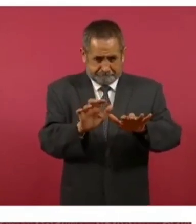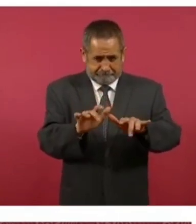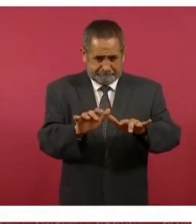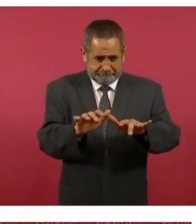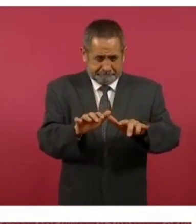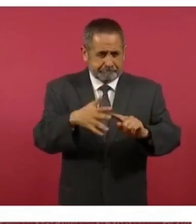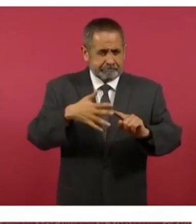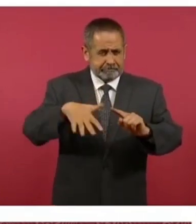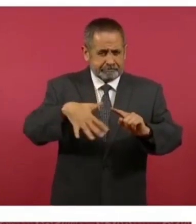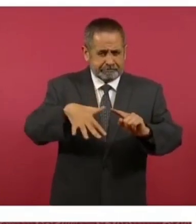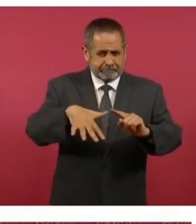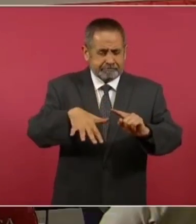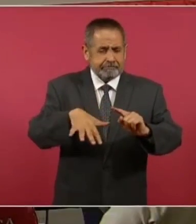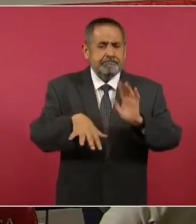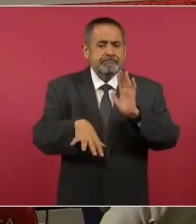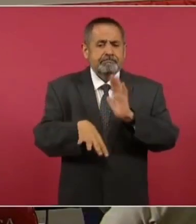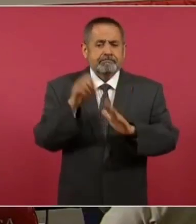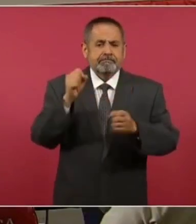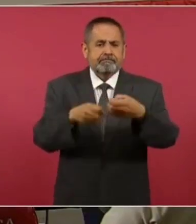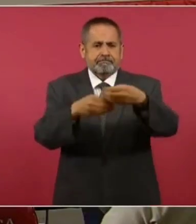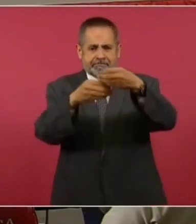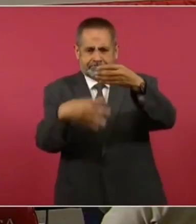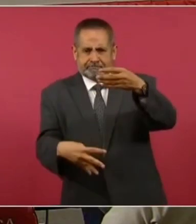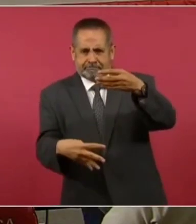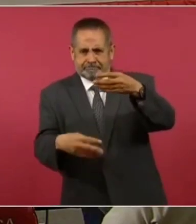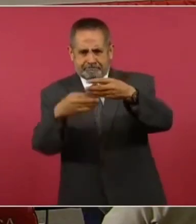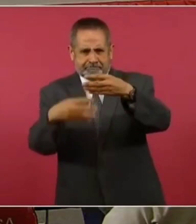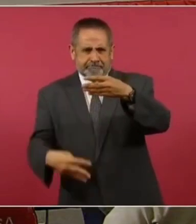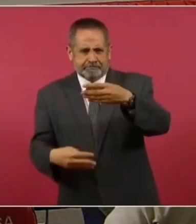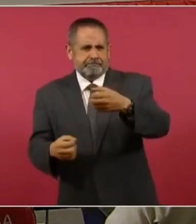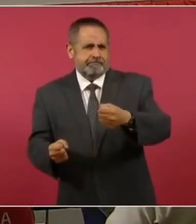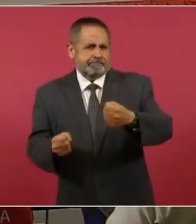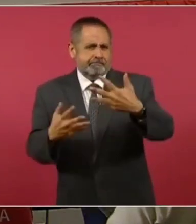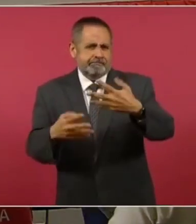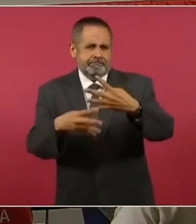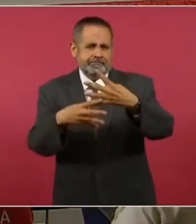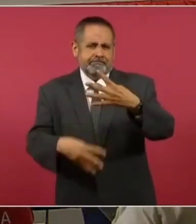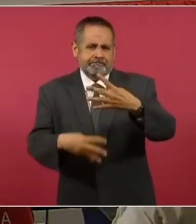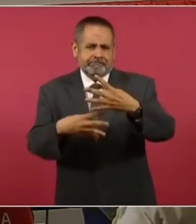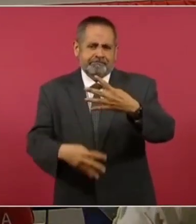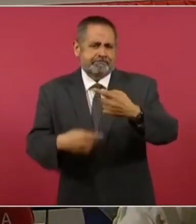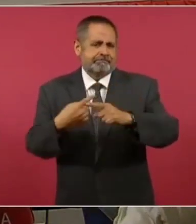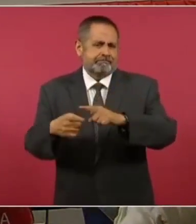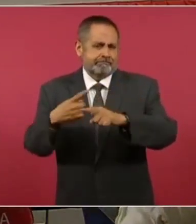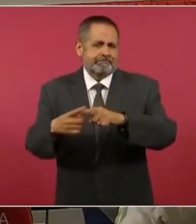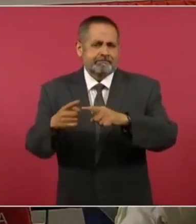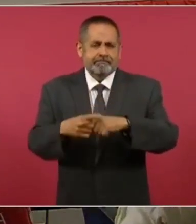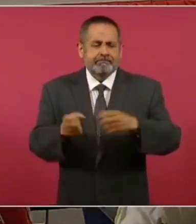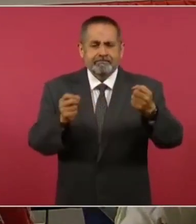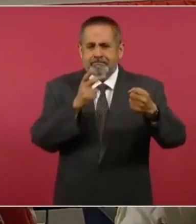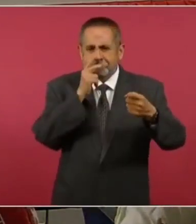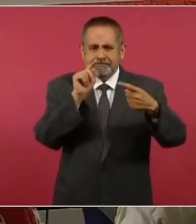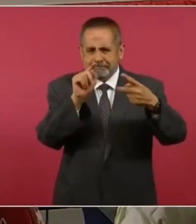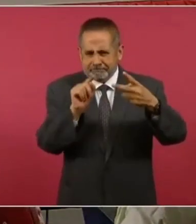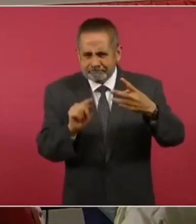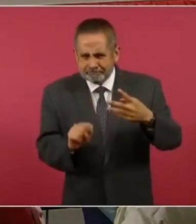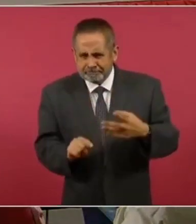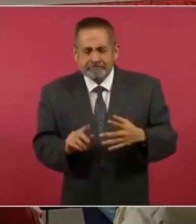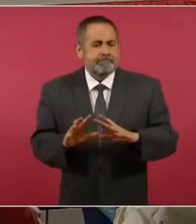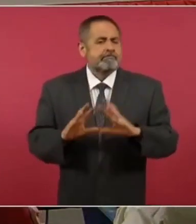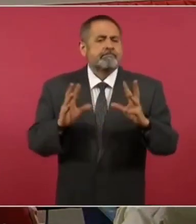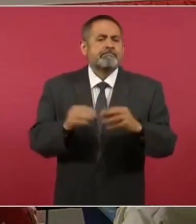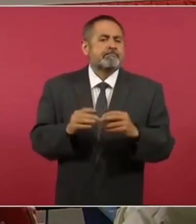la redundancia, las busca y despliega cuántas veces y el número exacto